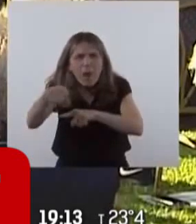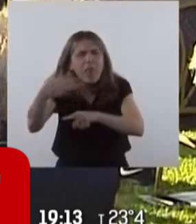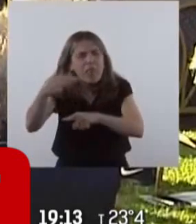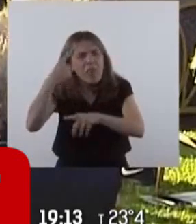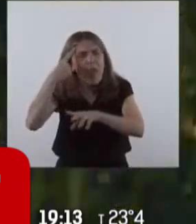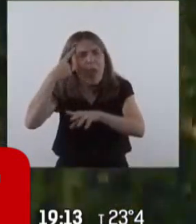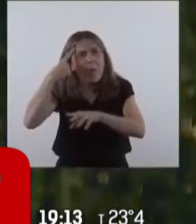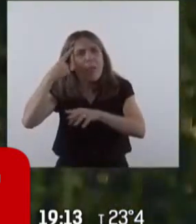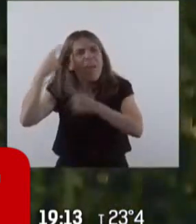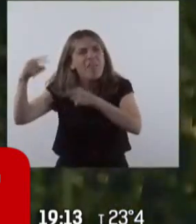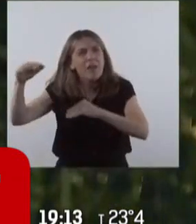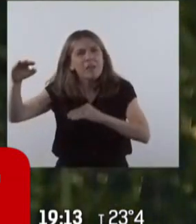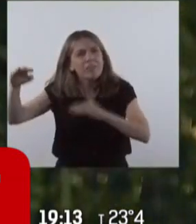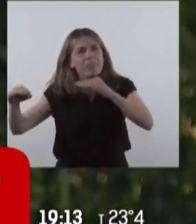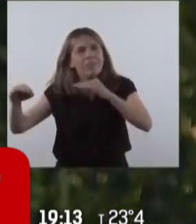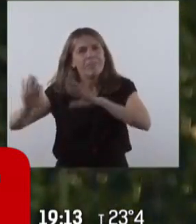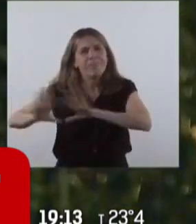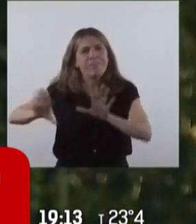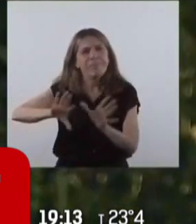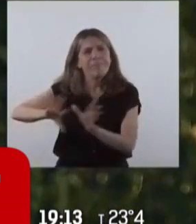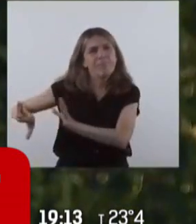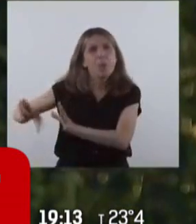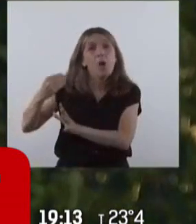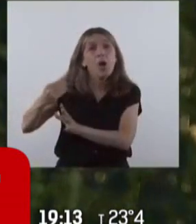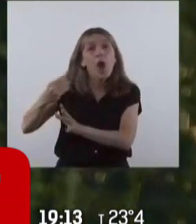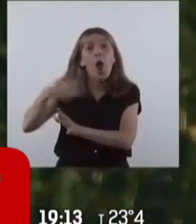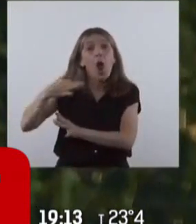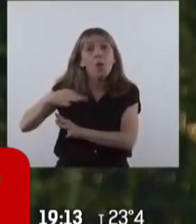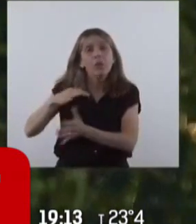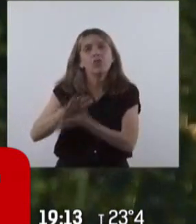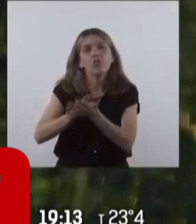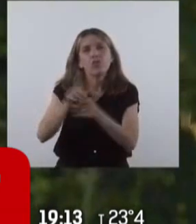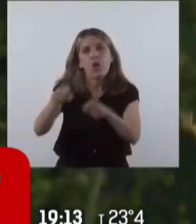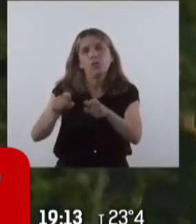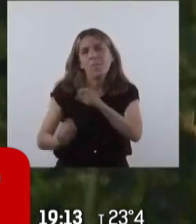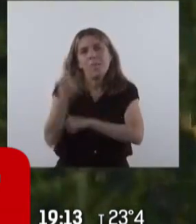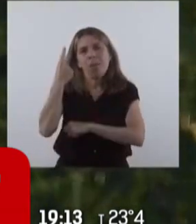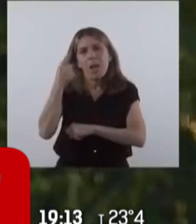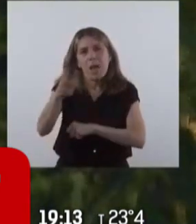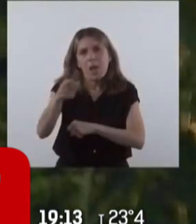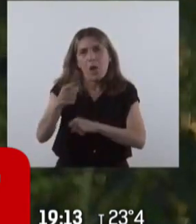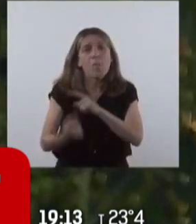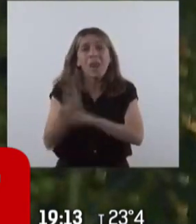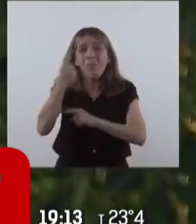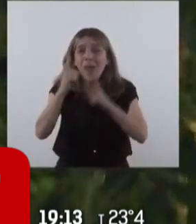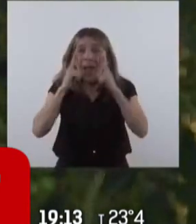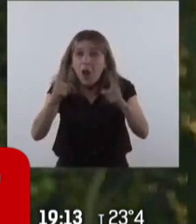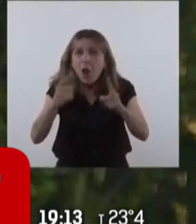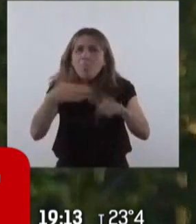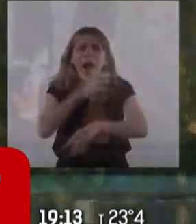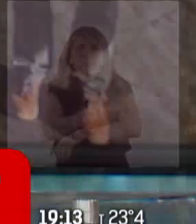cualquier diferencia. Porque allí está nuestro deber, nuestro primer deber. Primero, los últimos.